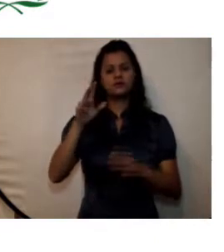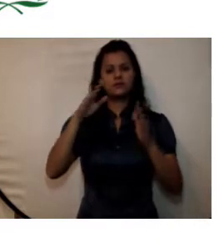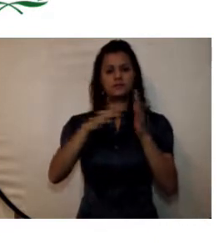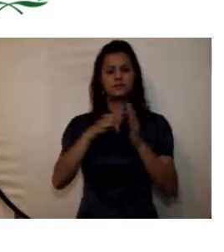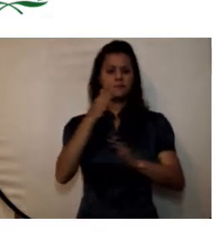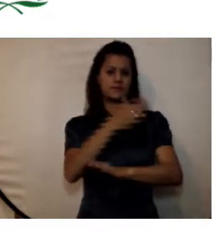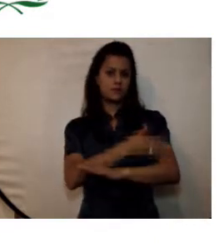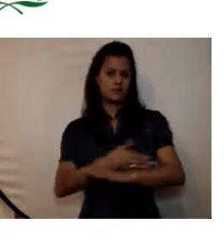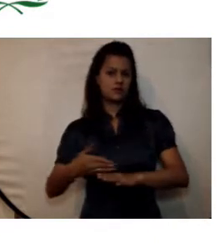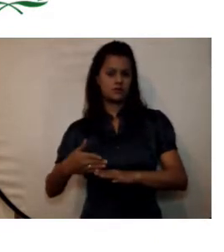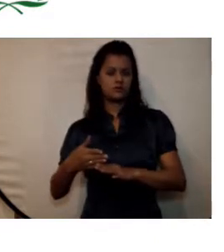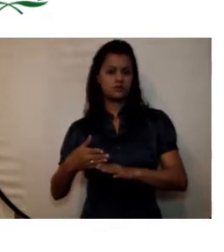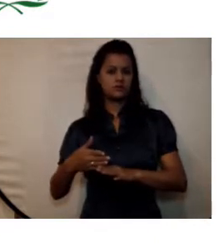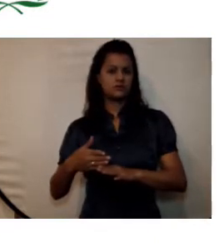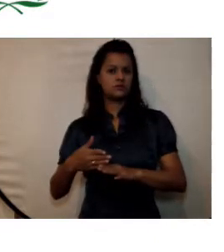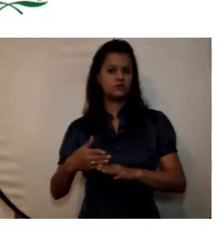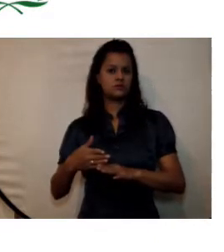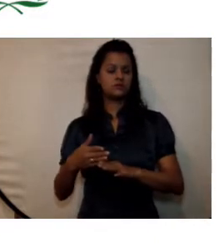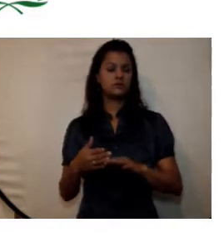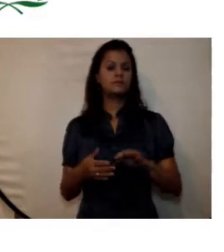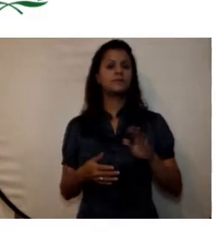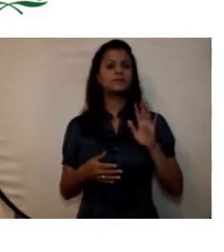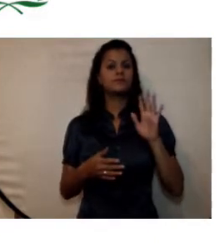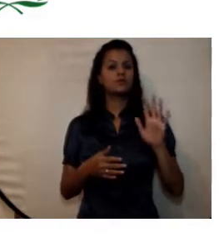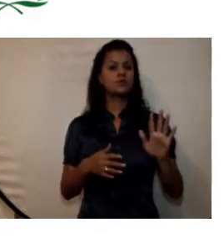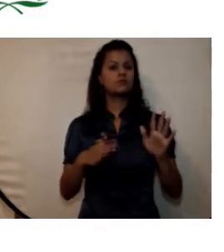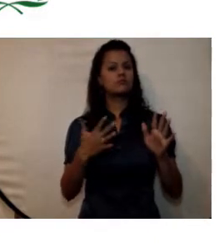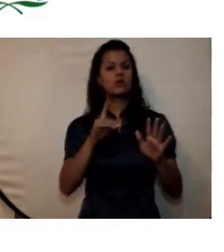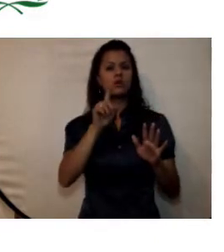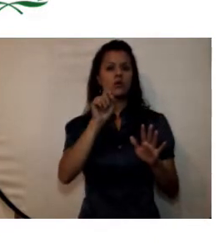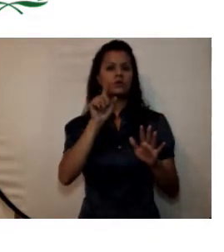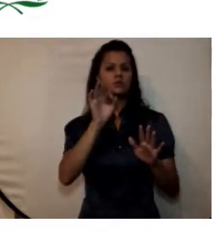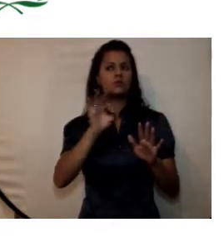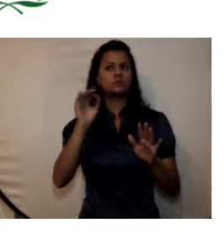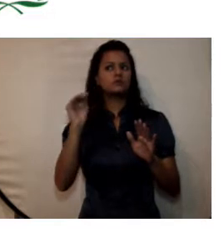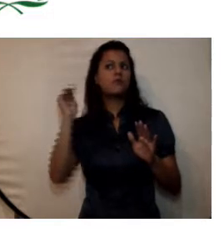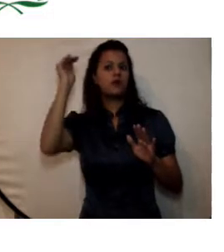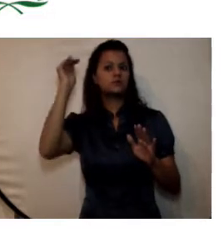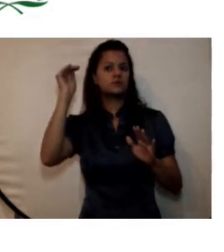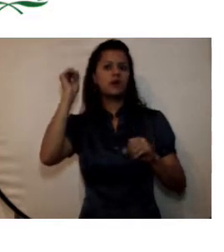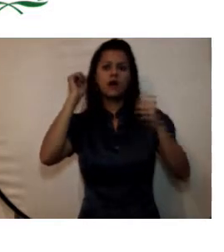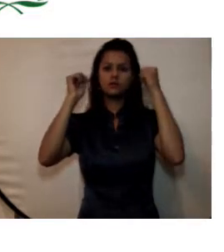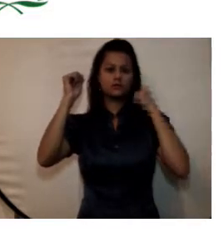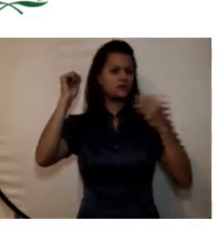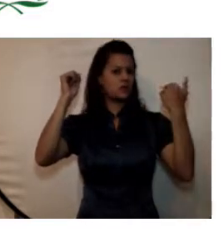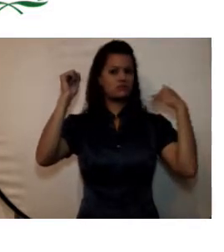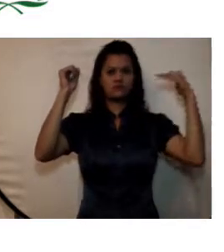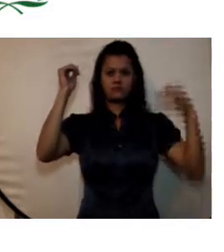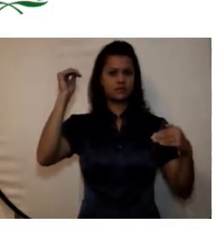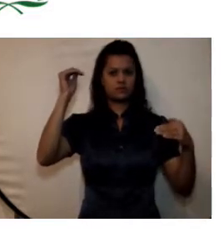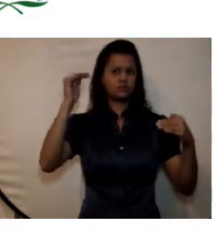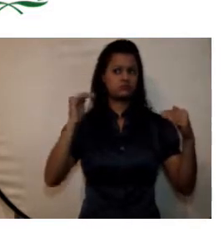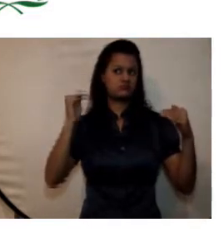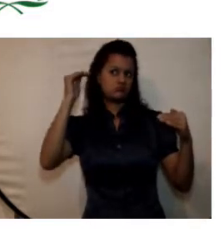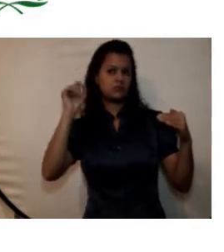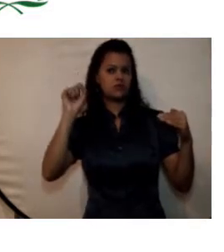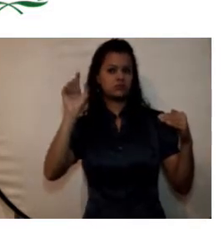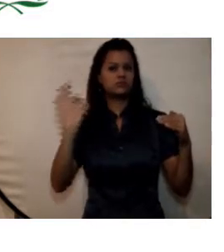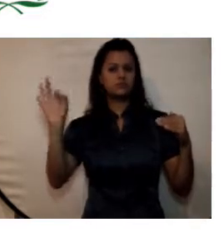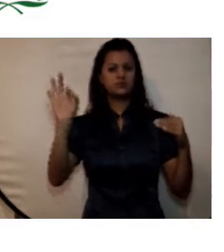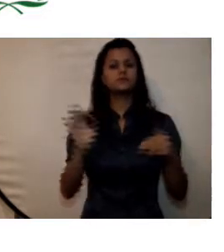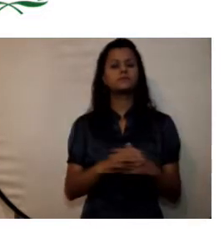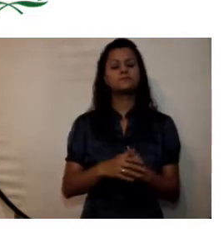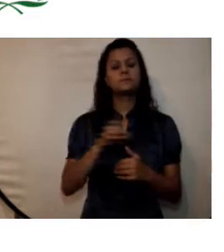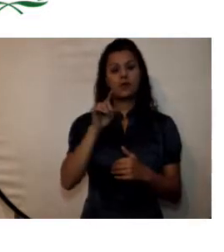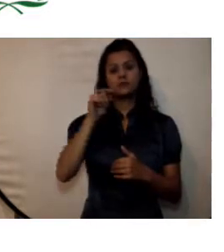11% incremento respecto al año anterior En este rubro es el principal de